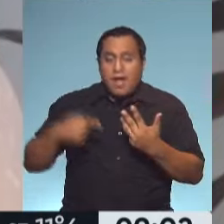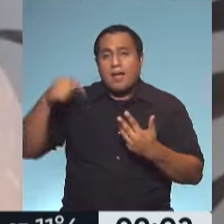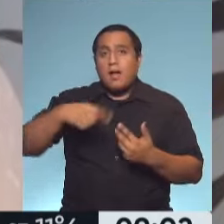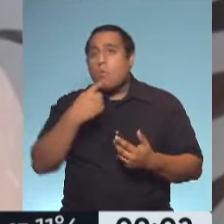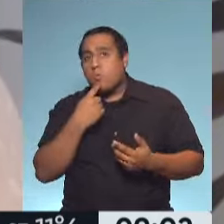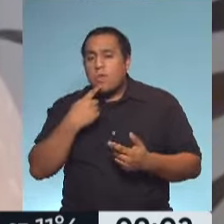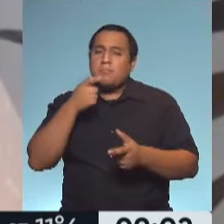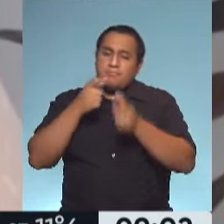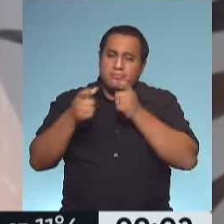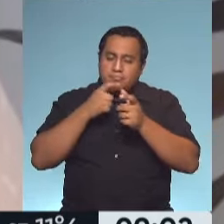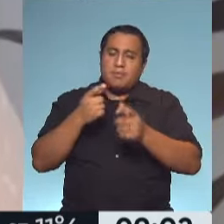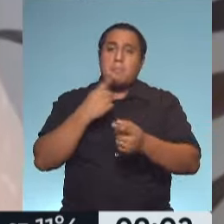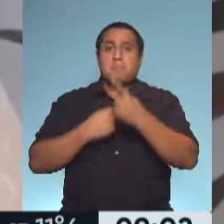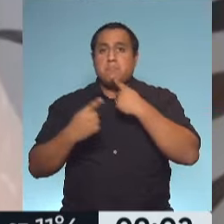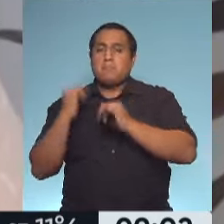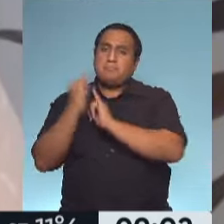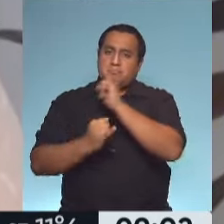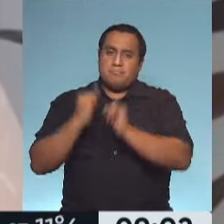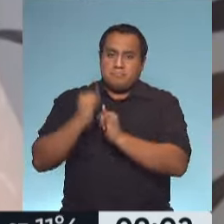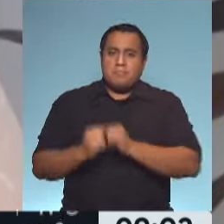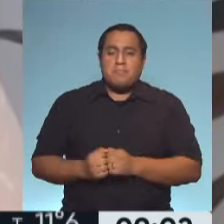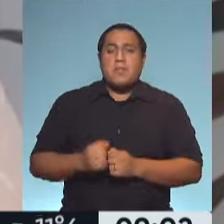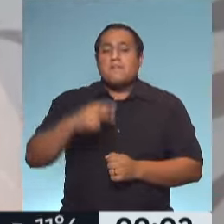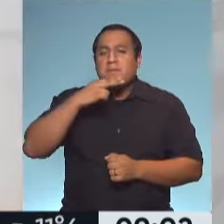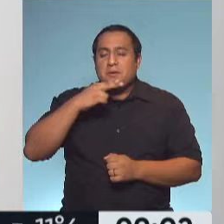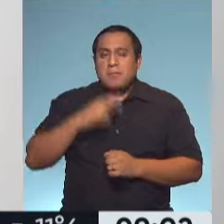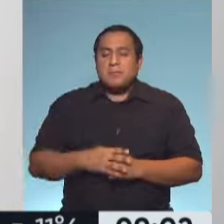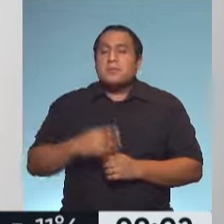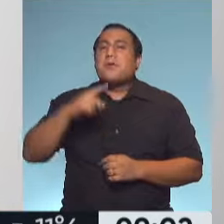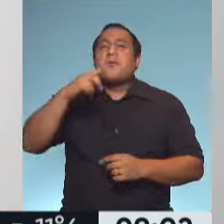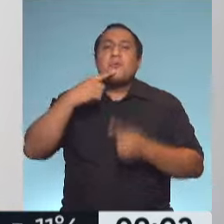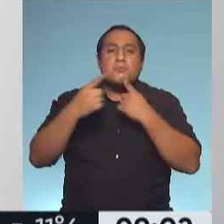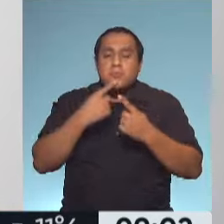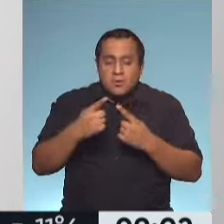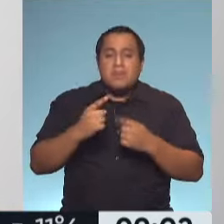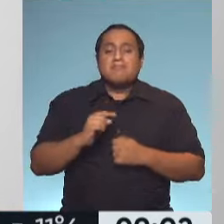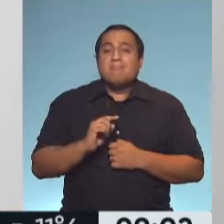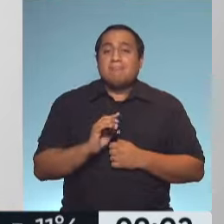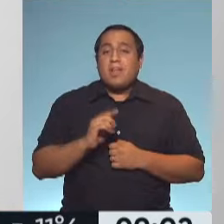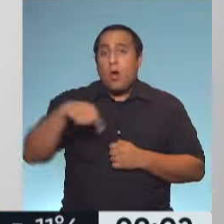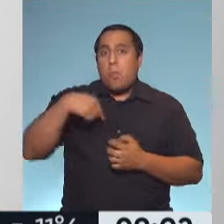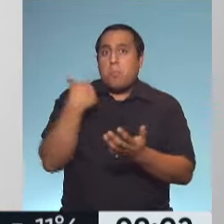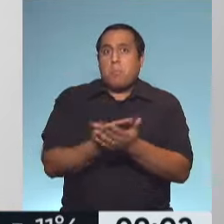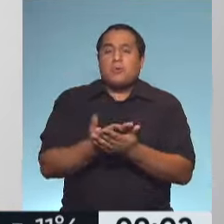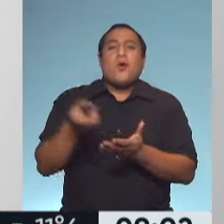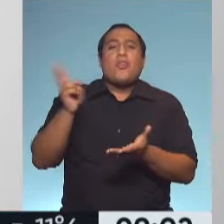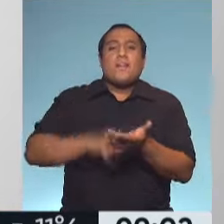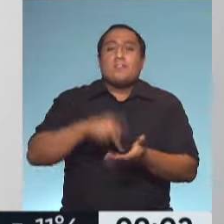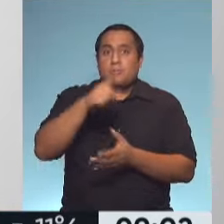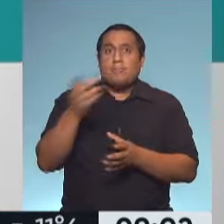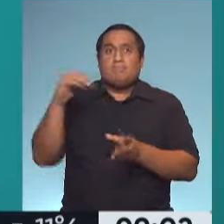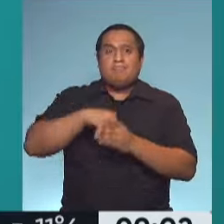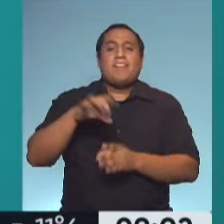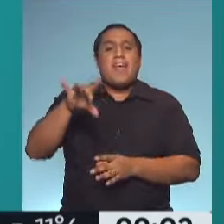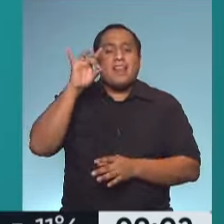todas esas consultas que ustedes tienen y sobre todo los viernes en nuestro consultorio. Por eso es que hoy te proponemos una vez más que elijas